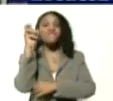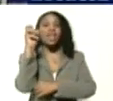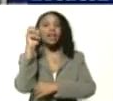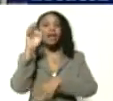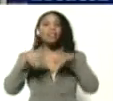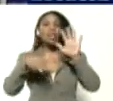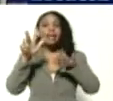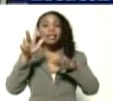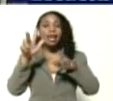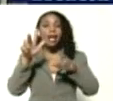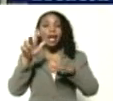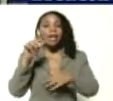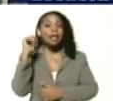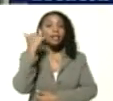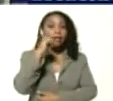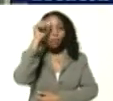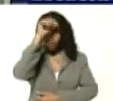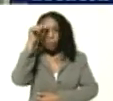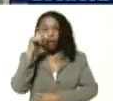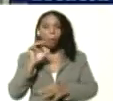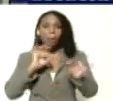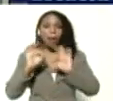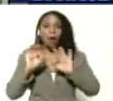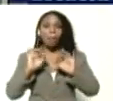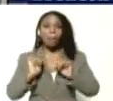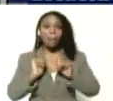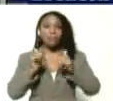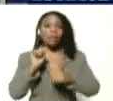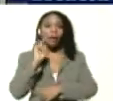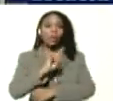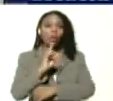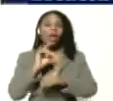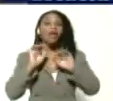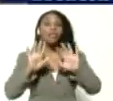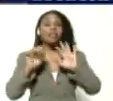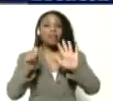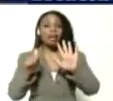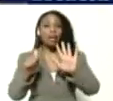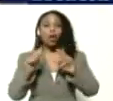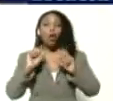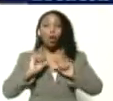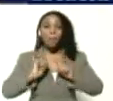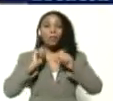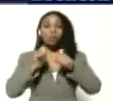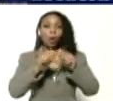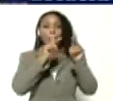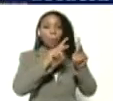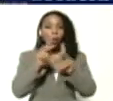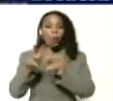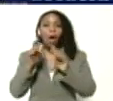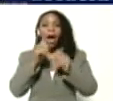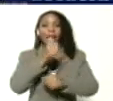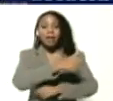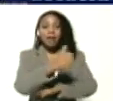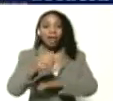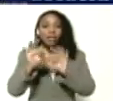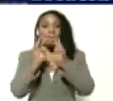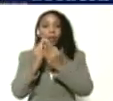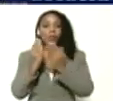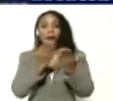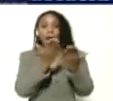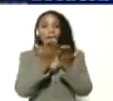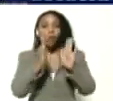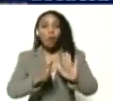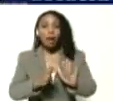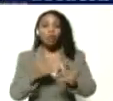y entre el sábado y el domingo nos preparamos para arrancar el lunes 16. Comenzó el programa Cada Familia en la Escuela. Yo le